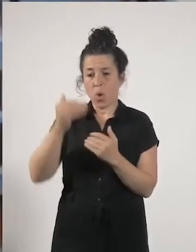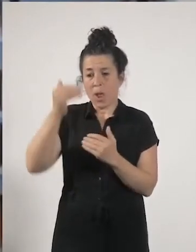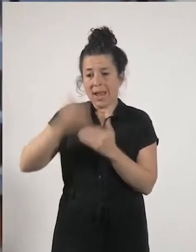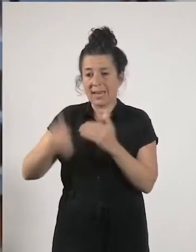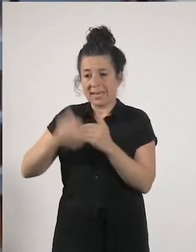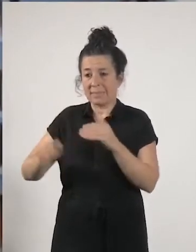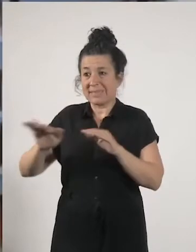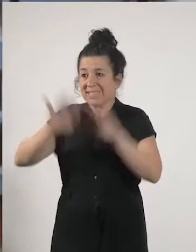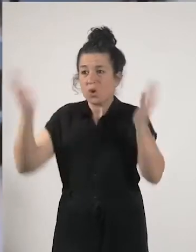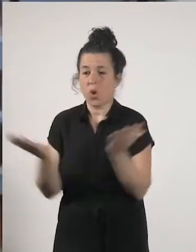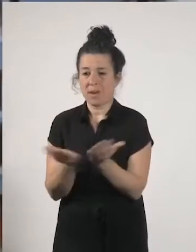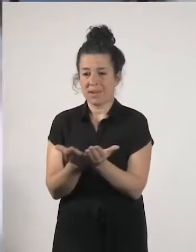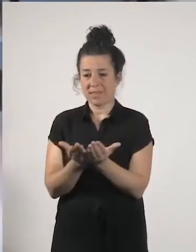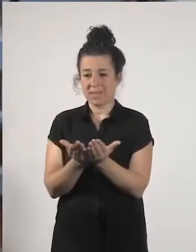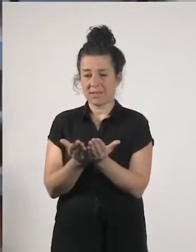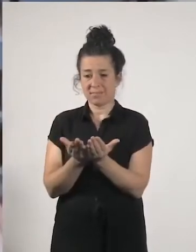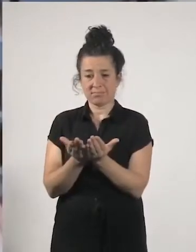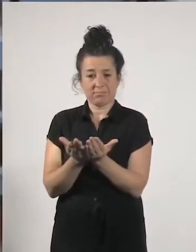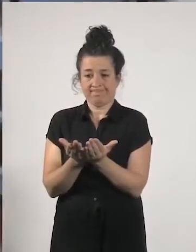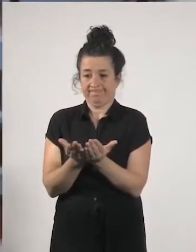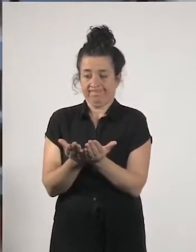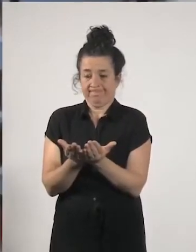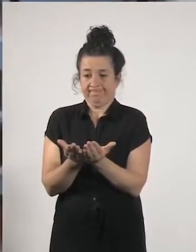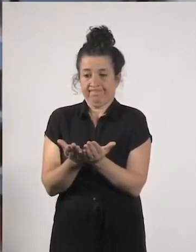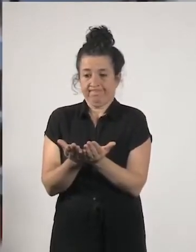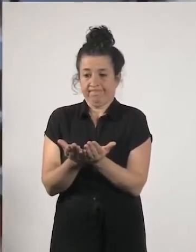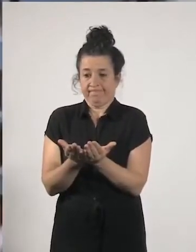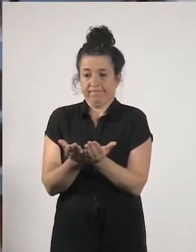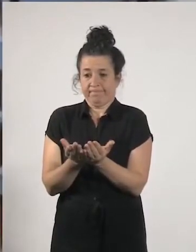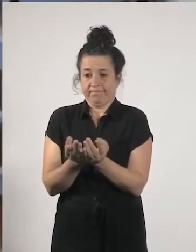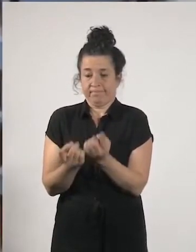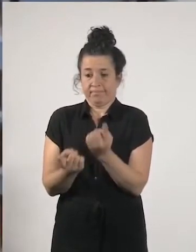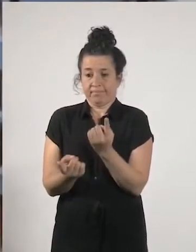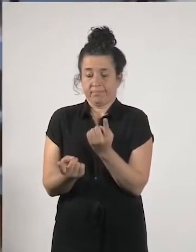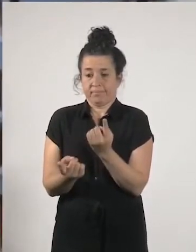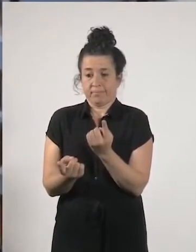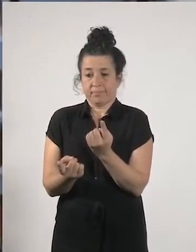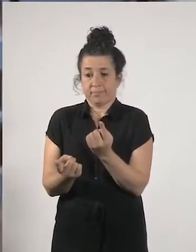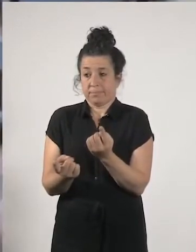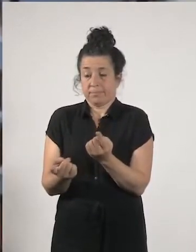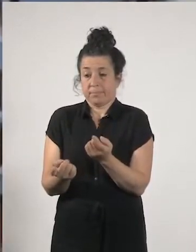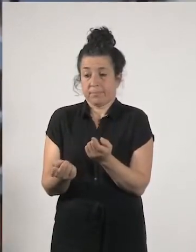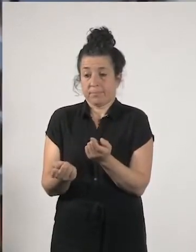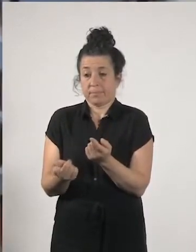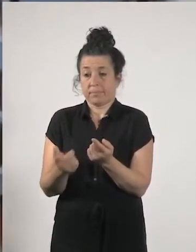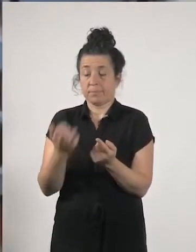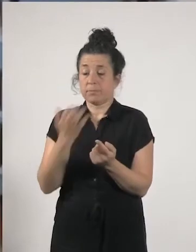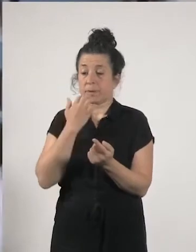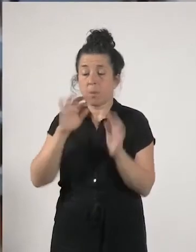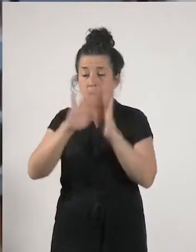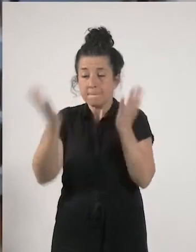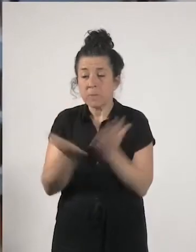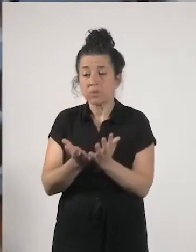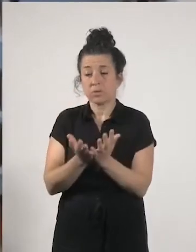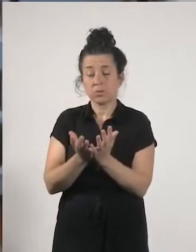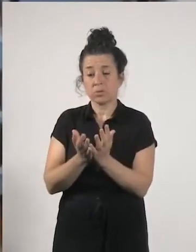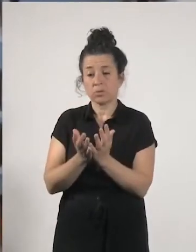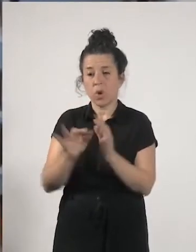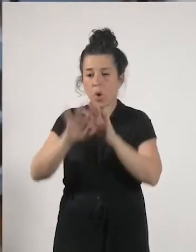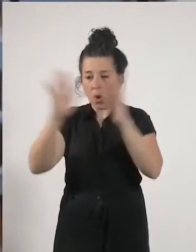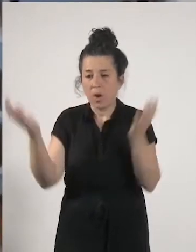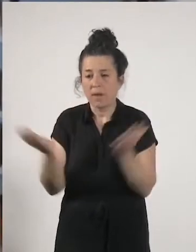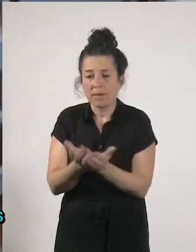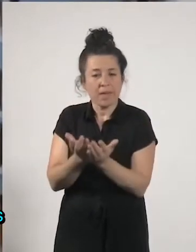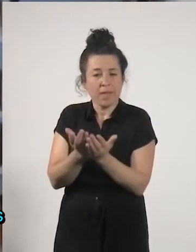decir que no llegan suministros de cosas en un mundo globalizado basado en el beneficio